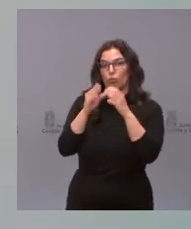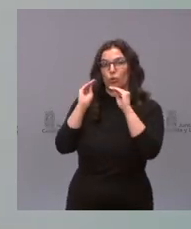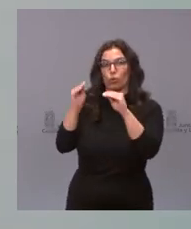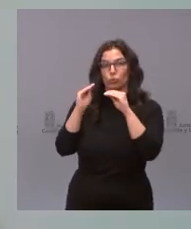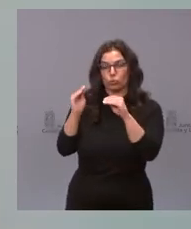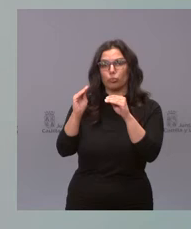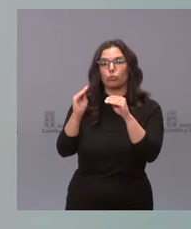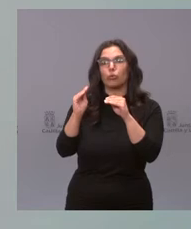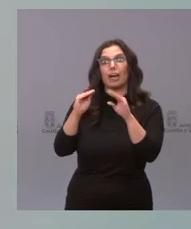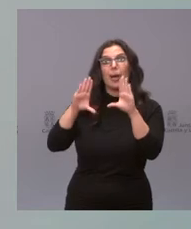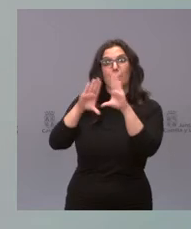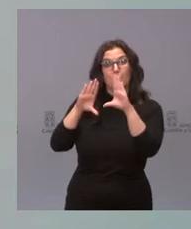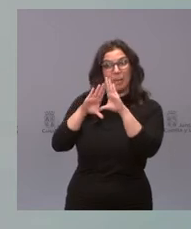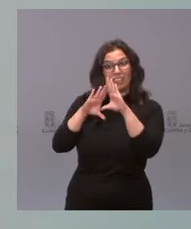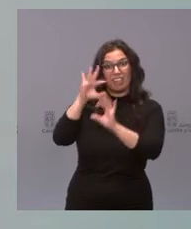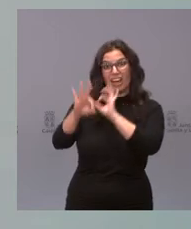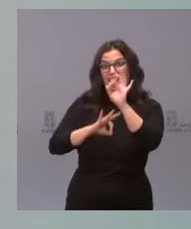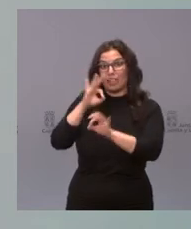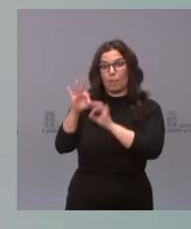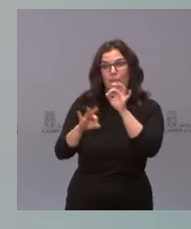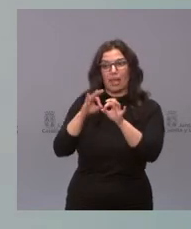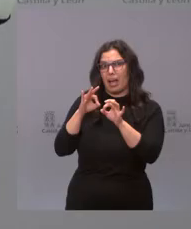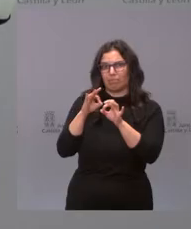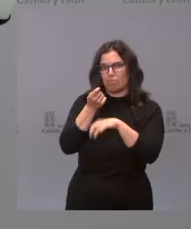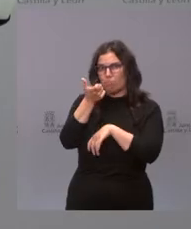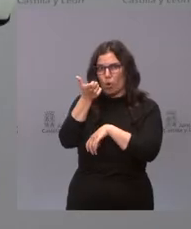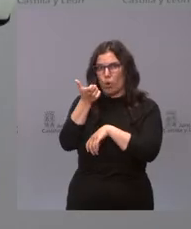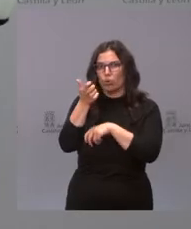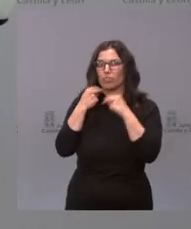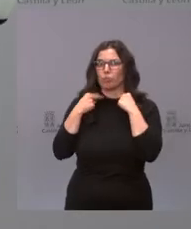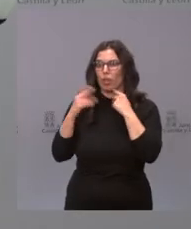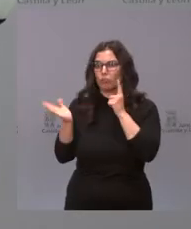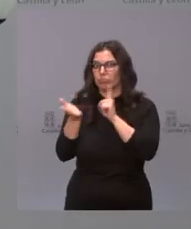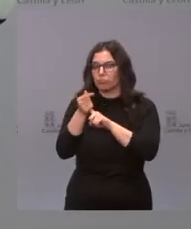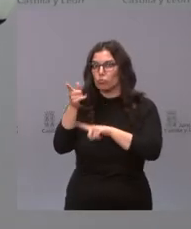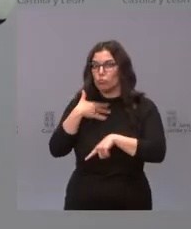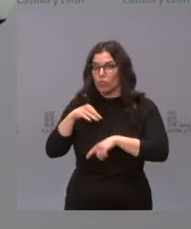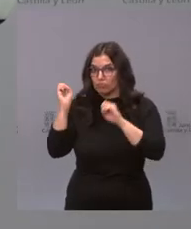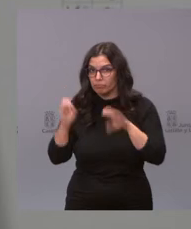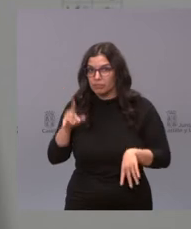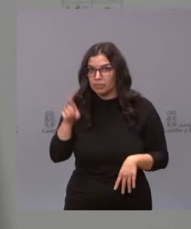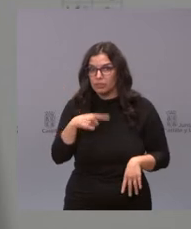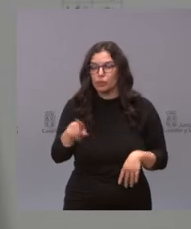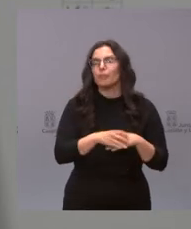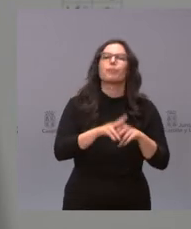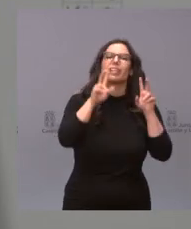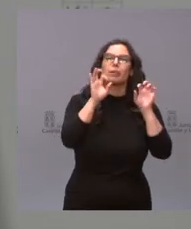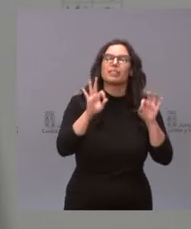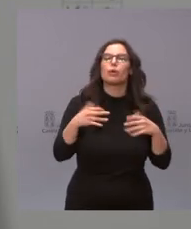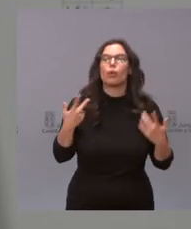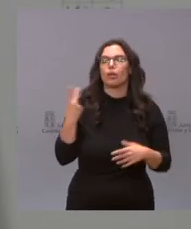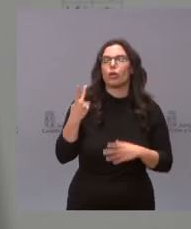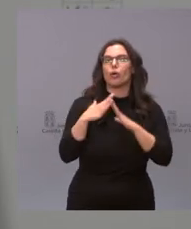representación necesaria en la Asamblea de Madrid muchas gracias Bueno, asuntos concretos hemos hablado de la